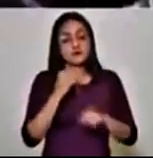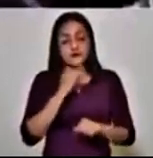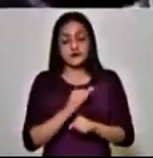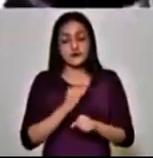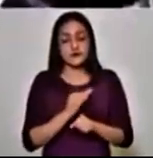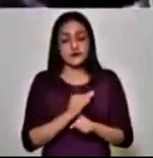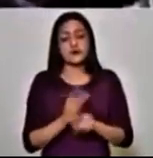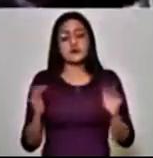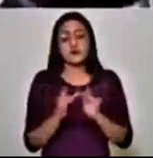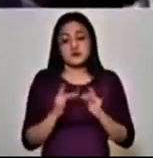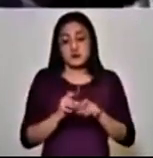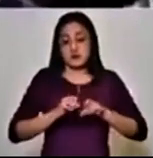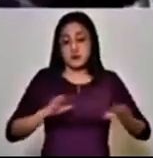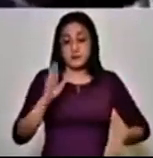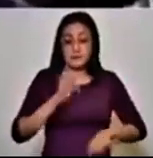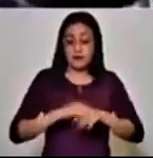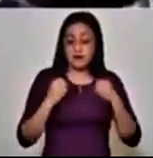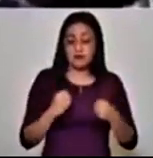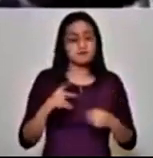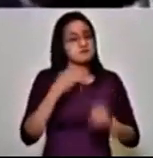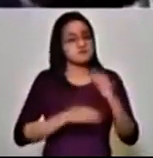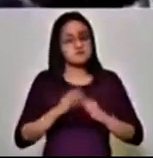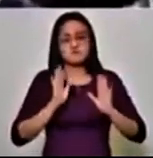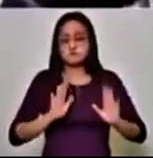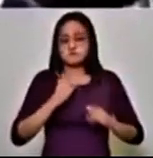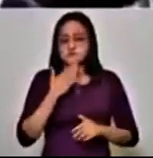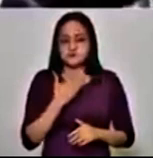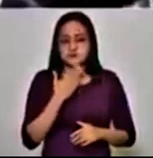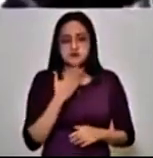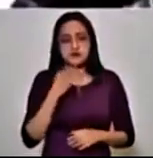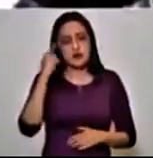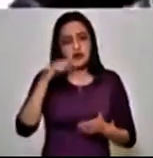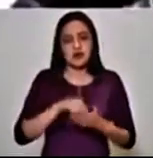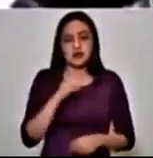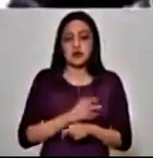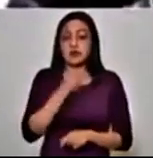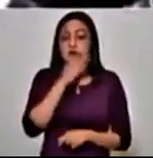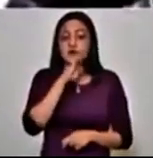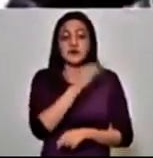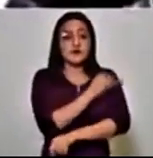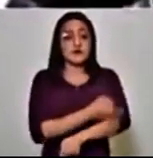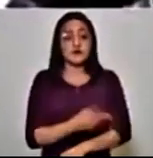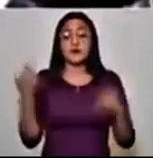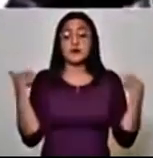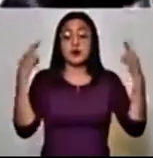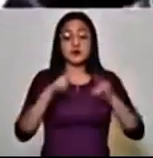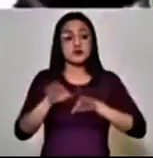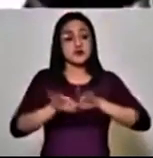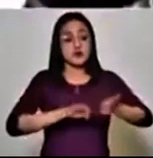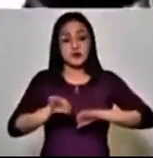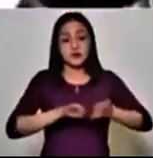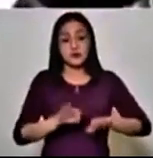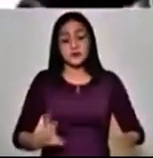contagios masivos, todos se han contenido, y creo que los padres de familia y los maestros han trabajado